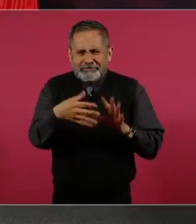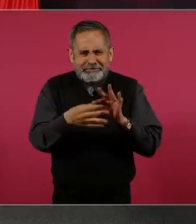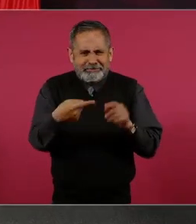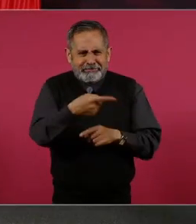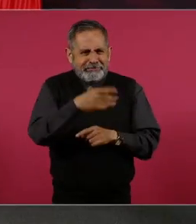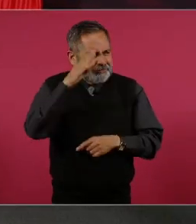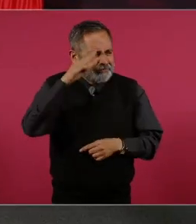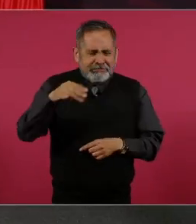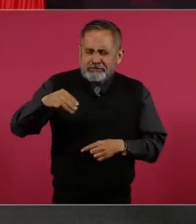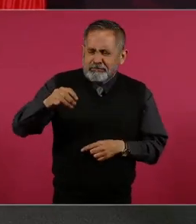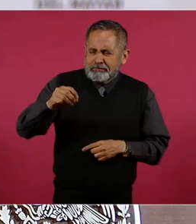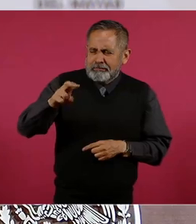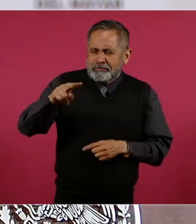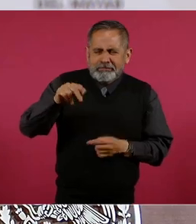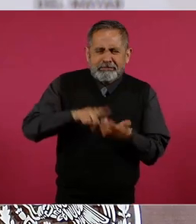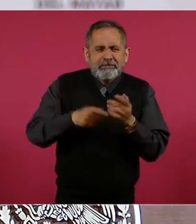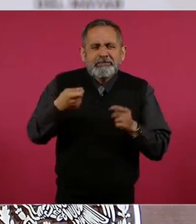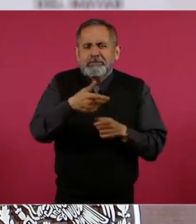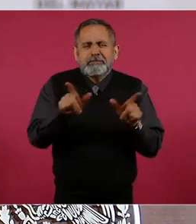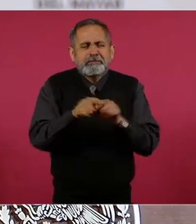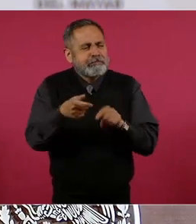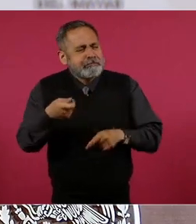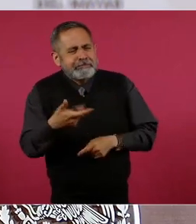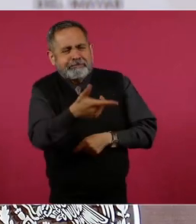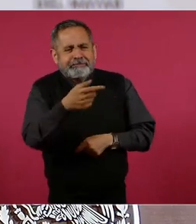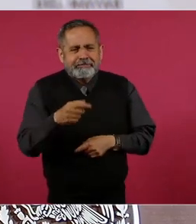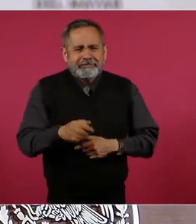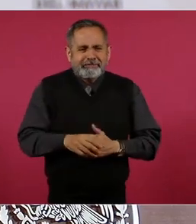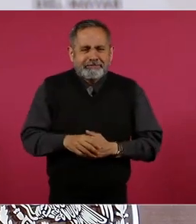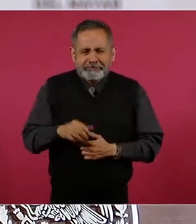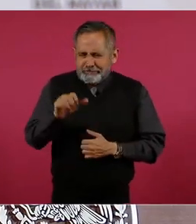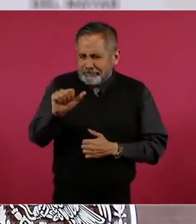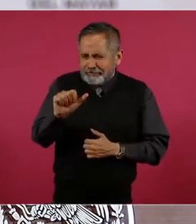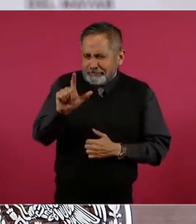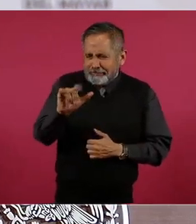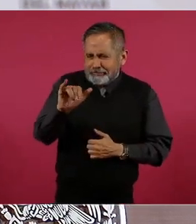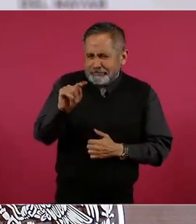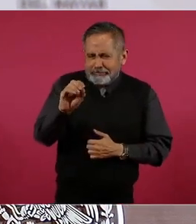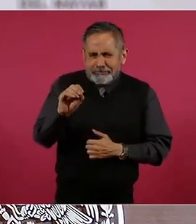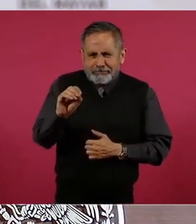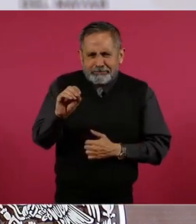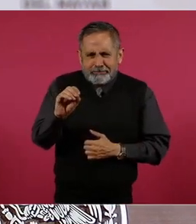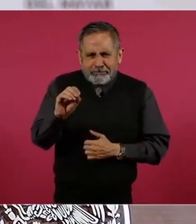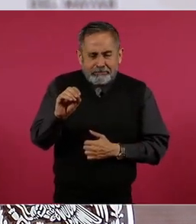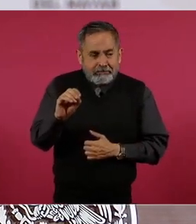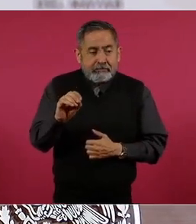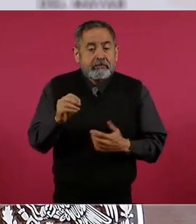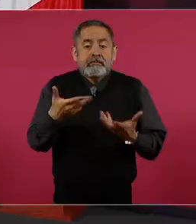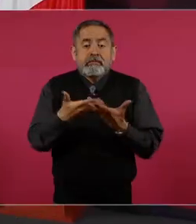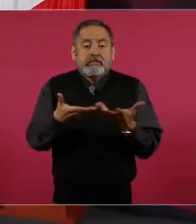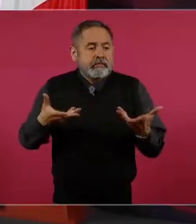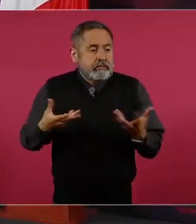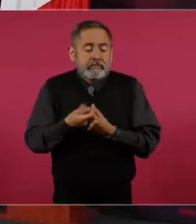al señor Moreno? Alito, alito, alito, Alito, si no le llaman amlito.